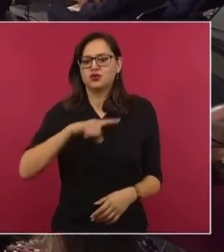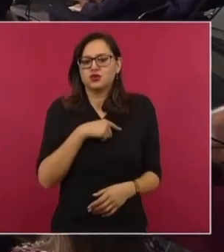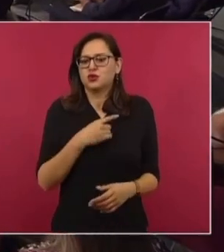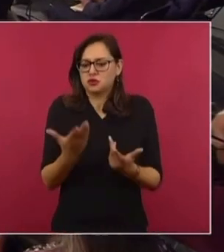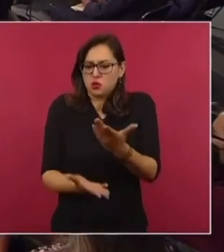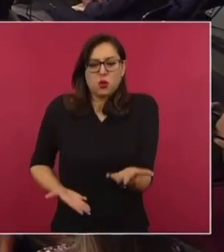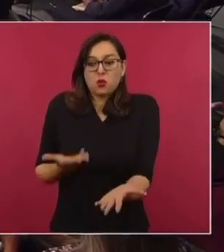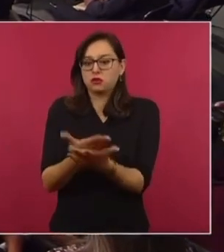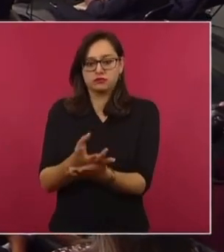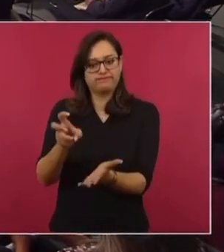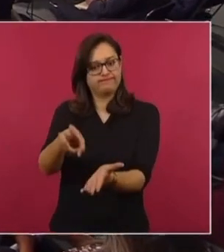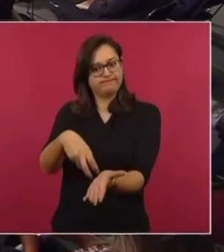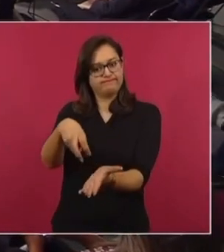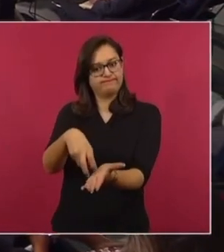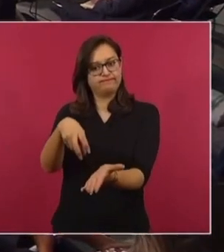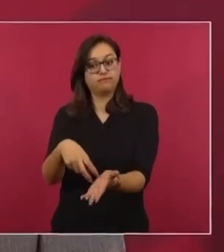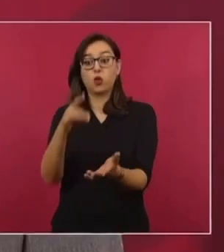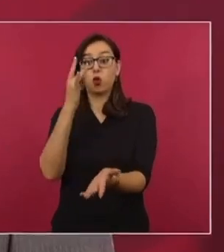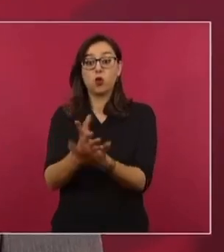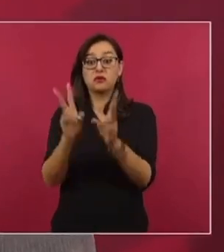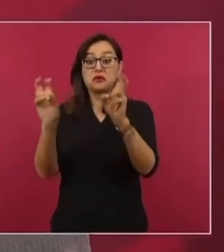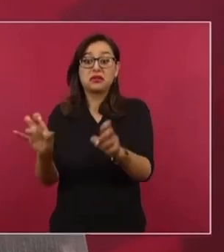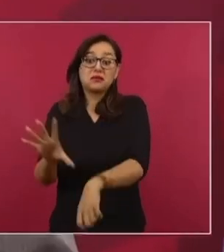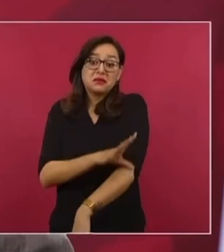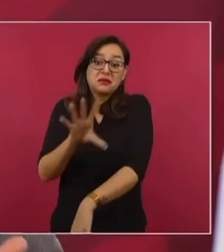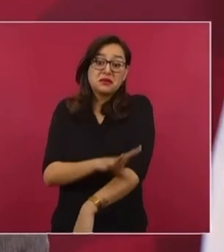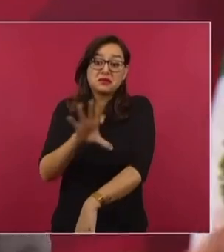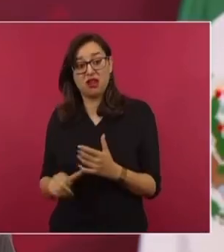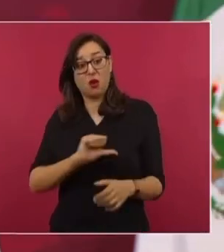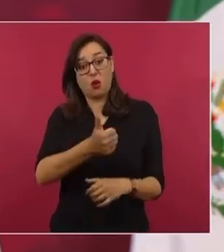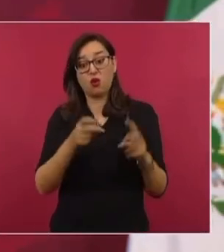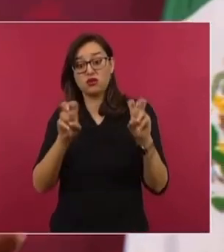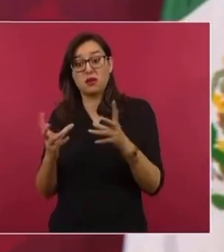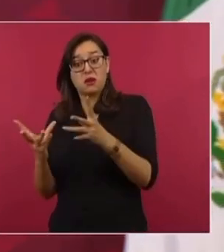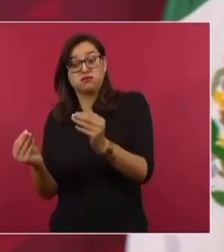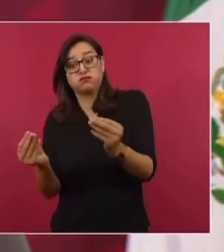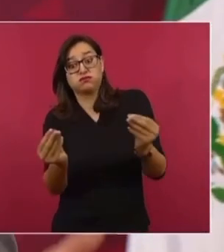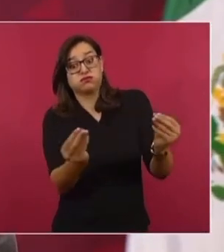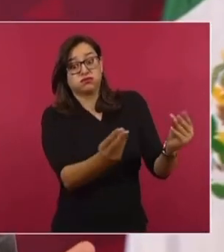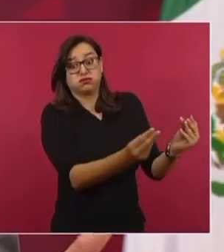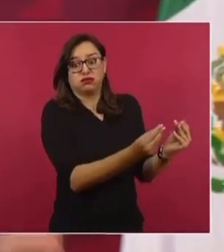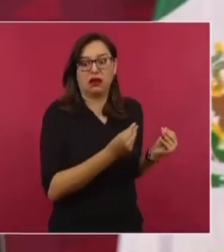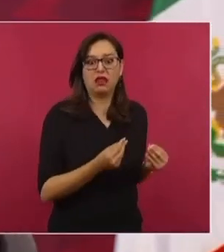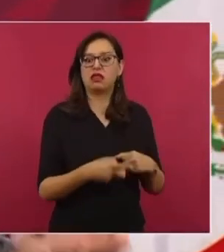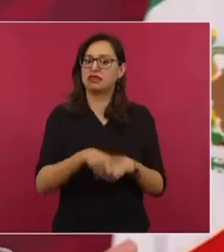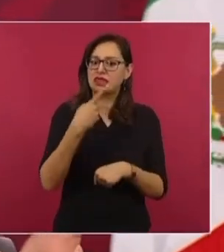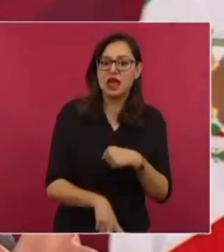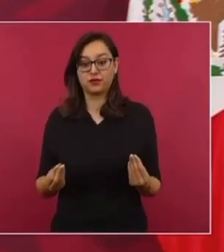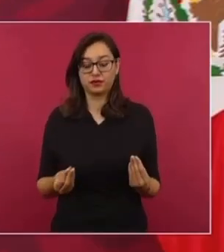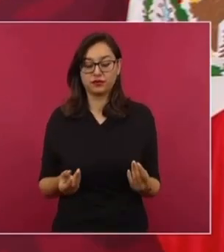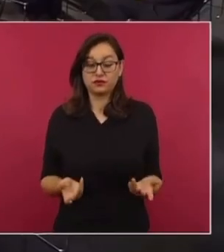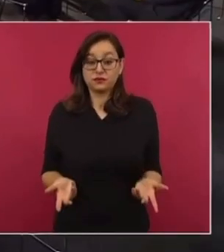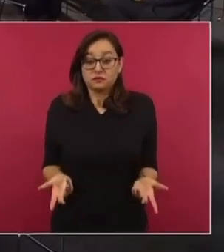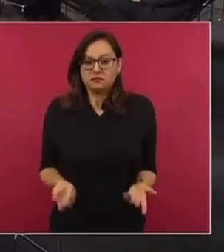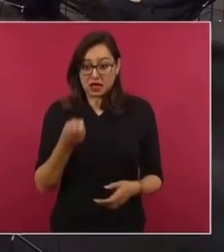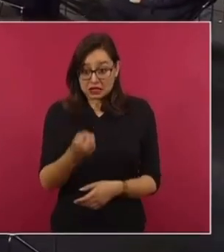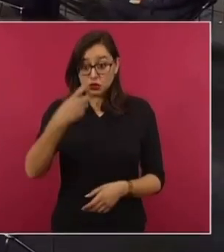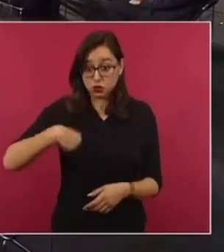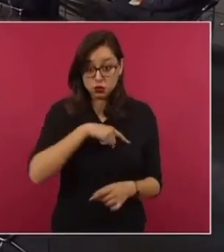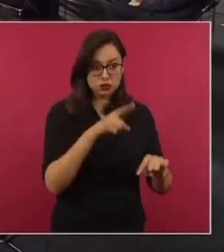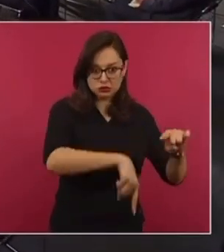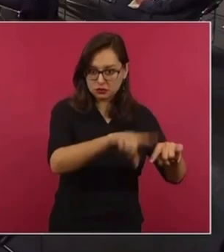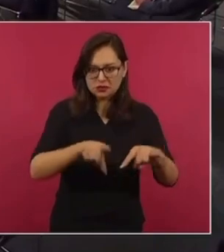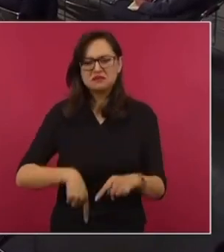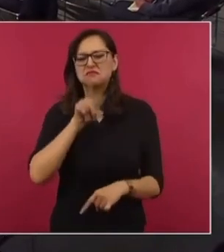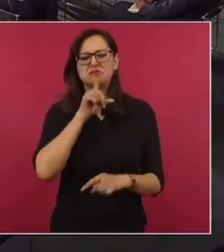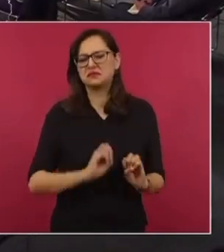que corresponde a la industria eléctrica, no nos estamos metiendo a reparar el daño que causaron con la privatización del petróleo. Entonces, no nos estamos metiendo en